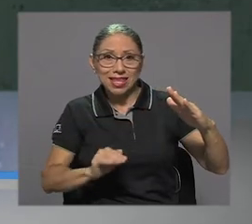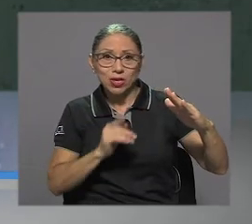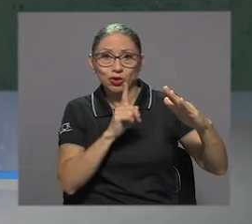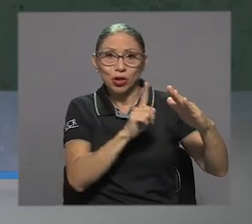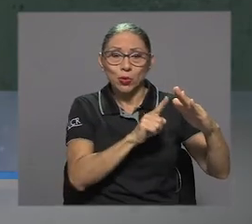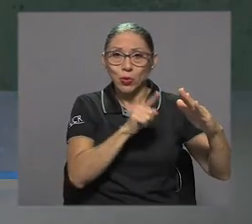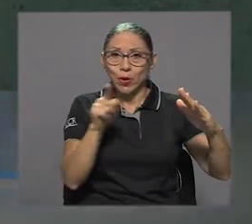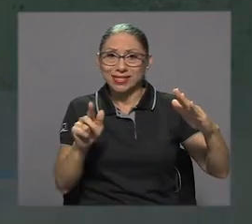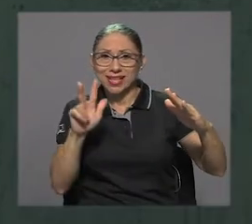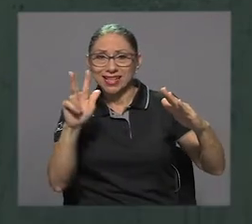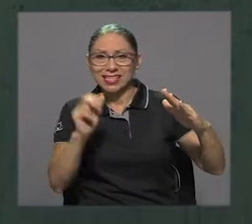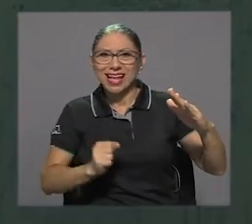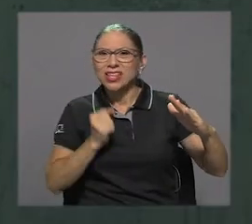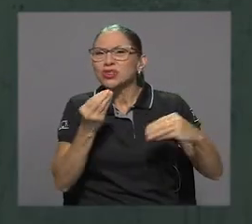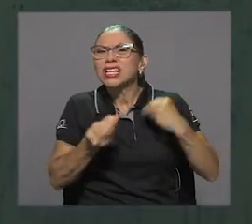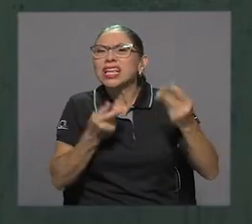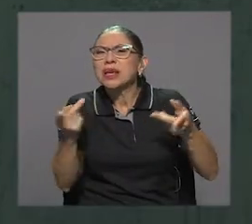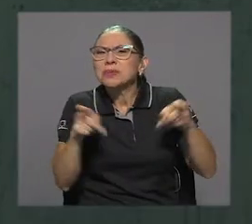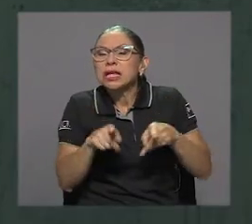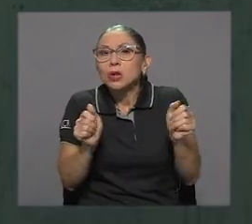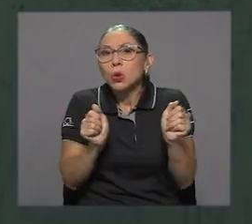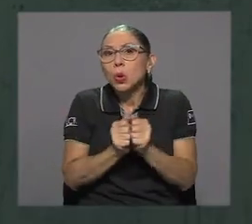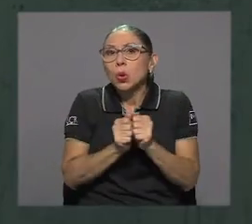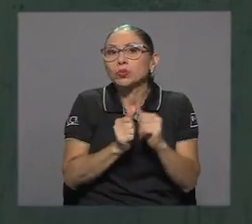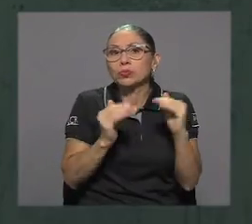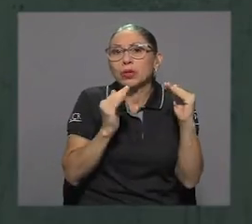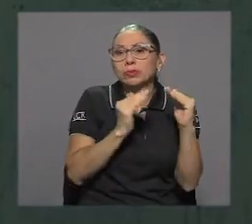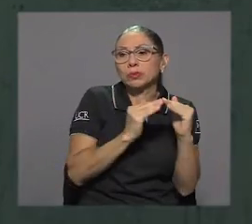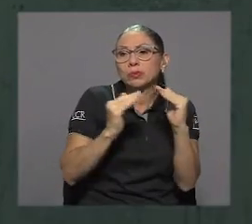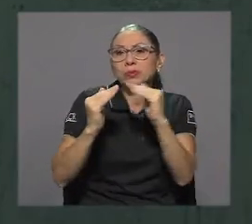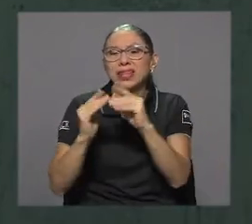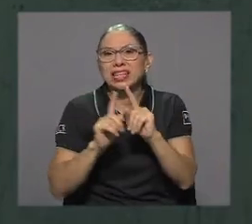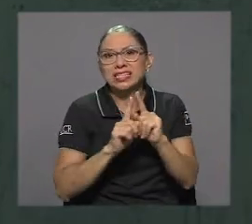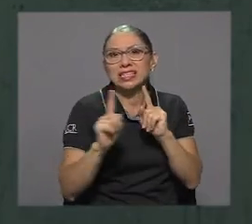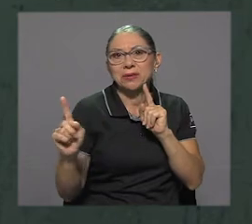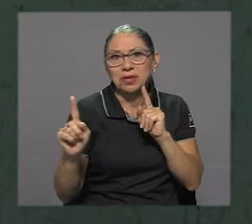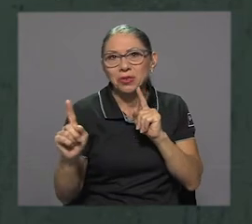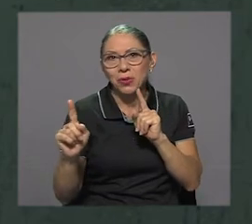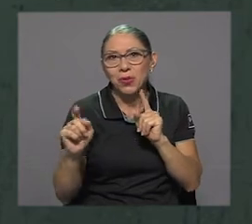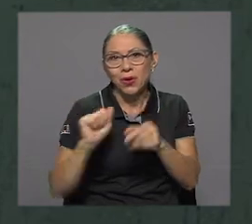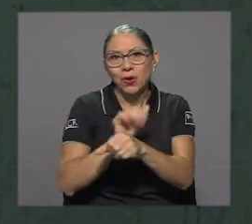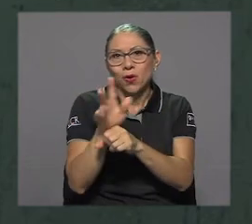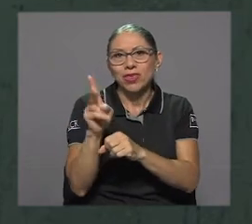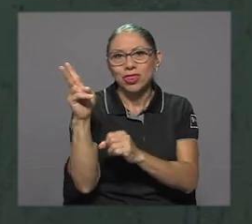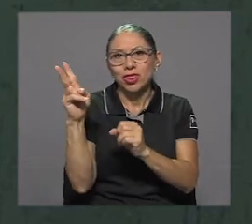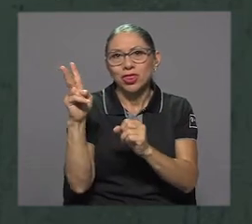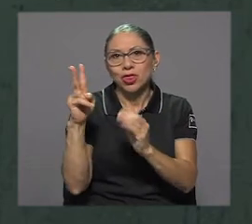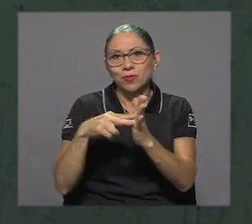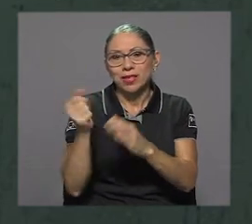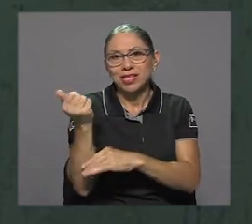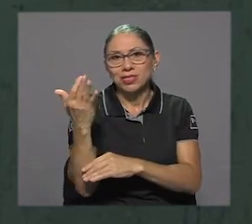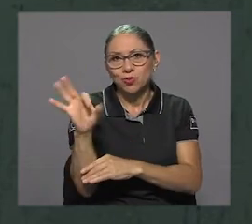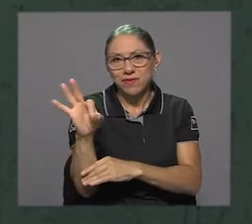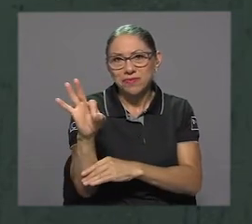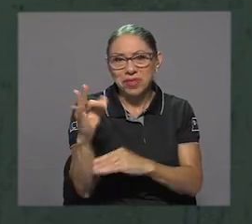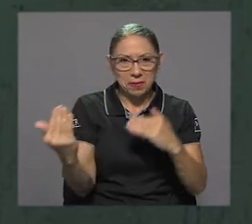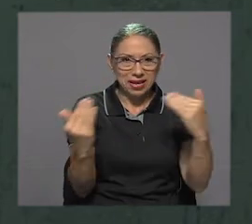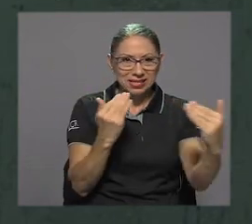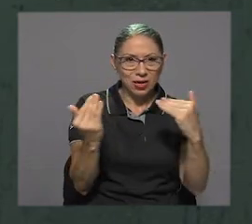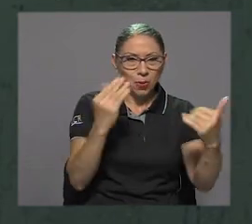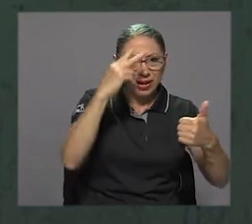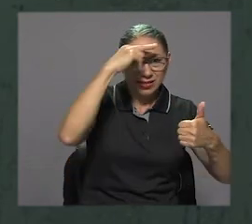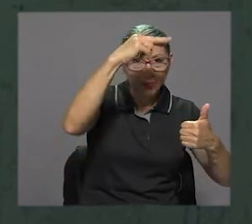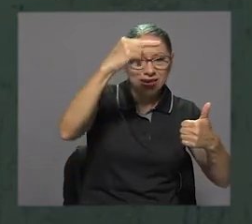de estos niños entre 1 y 3 años durante las medidas de distanciamiento por el COVID-19. En dos países van a hacer una